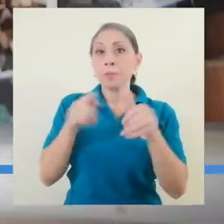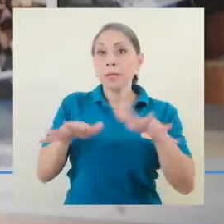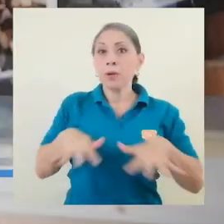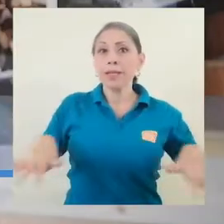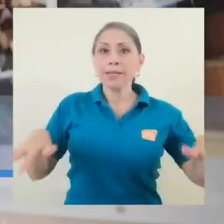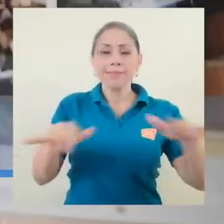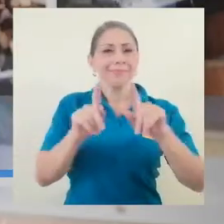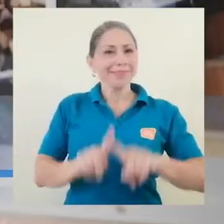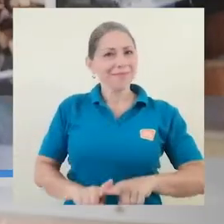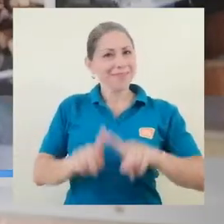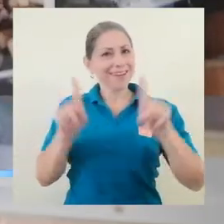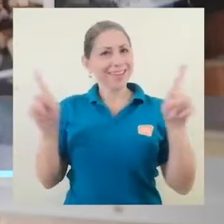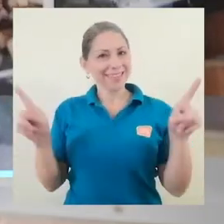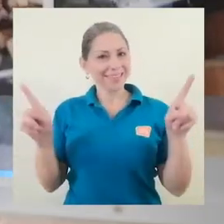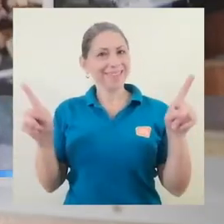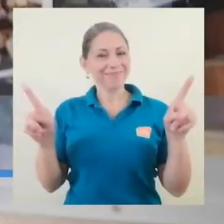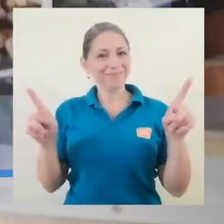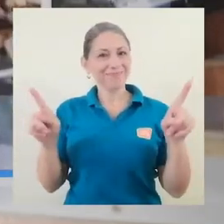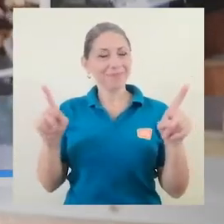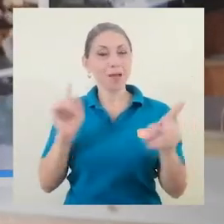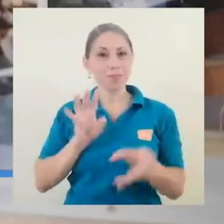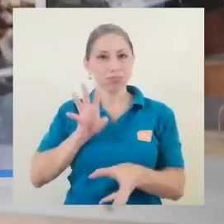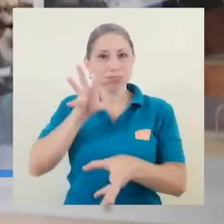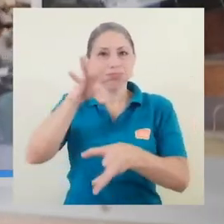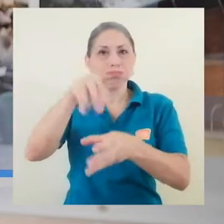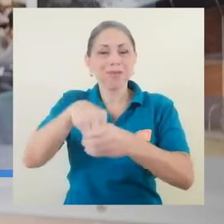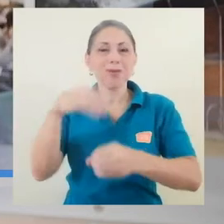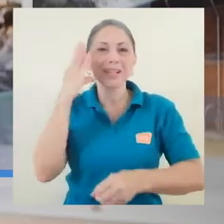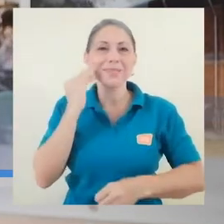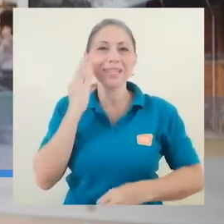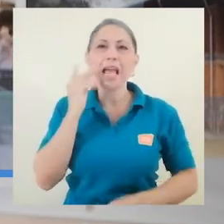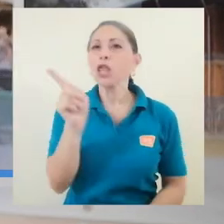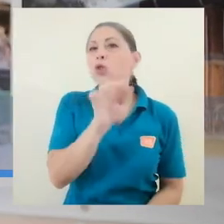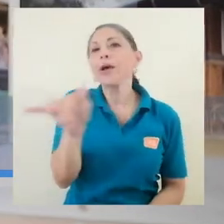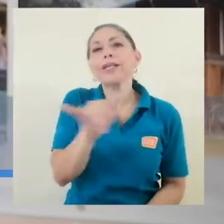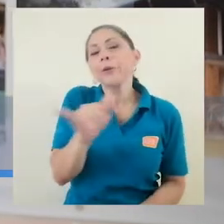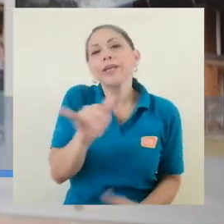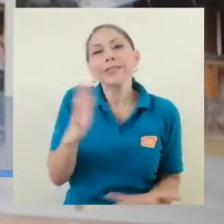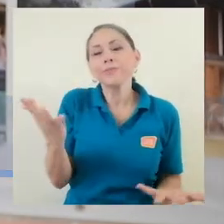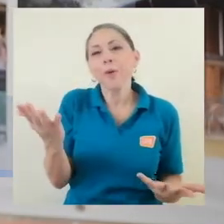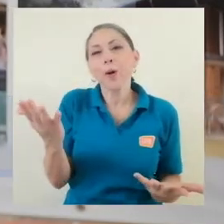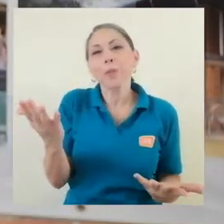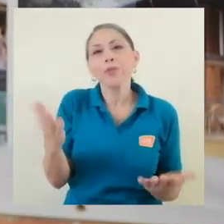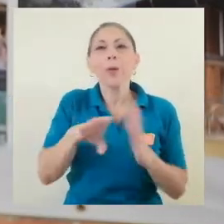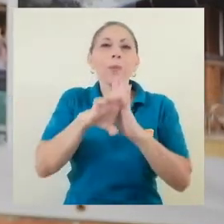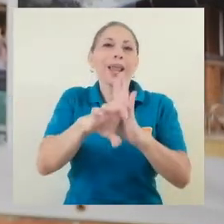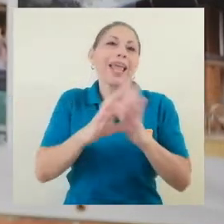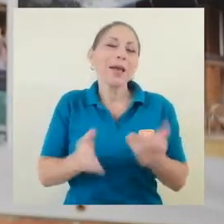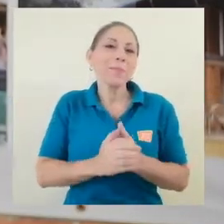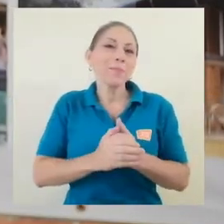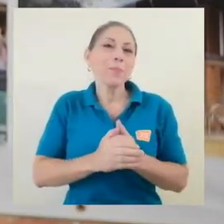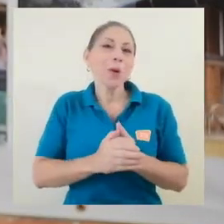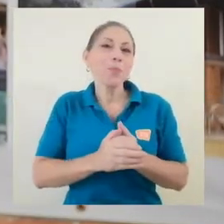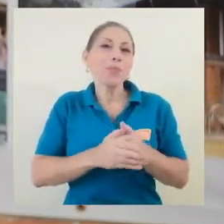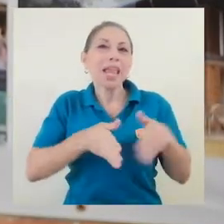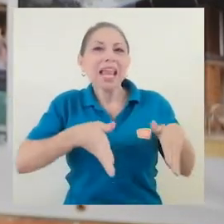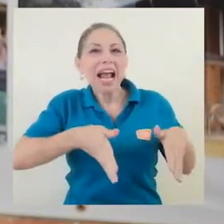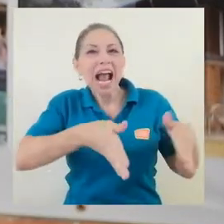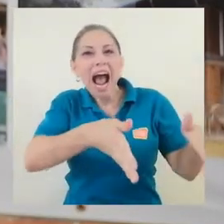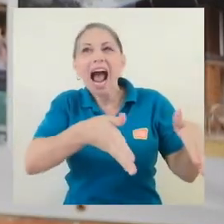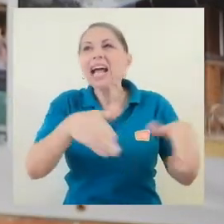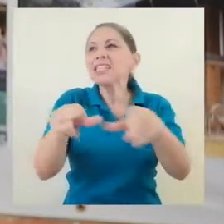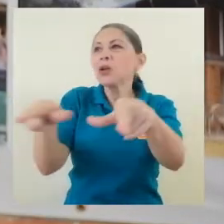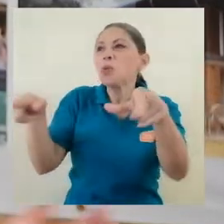espacio diferente, de verdad, que nos involucra en una experiencia, no es lo mismo tomar un libro, por ejemplo, de la calle o de una estantería,